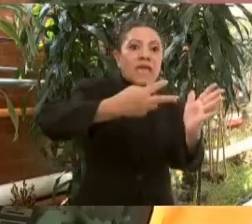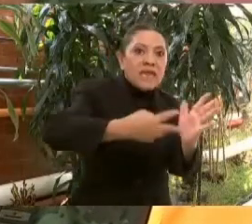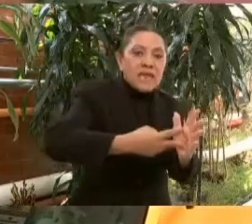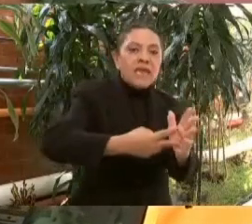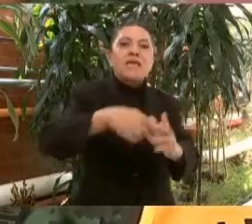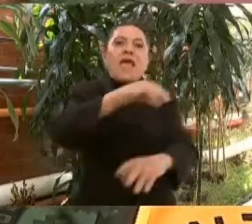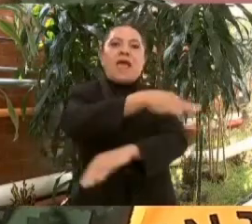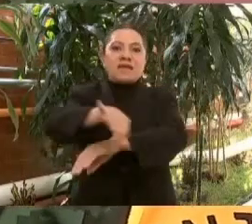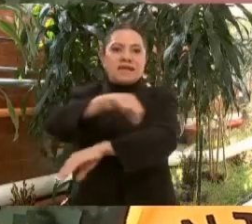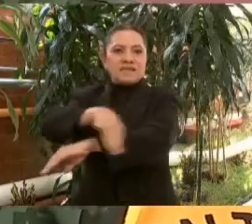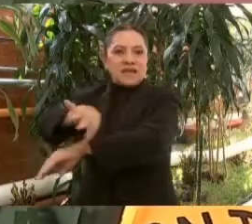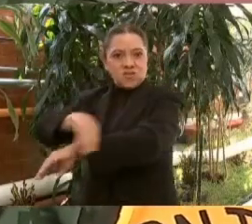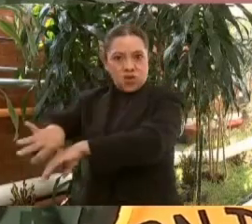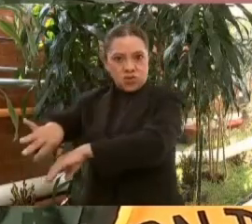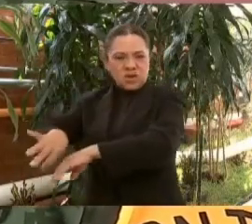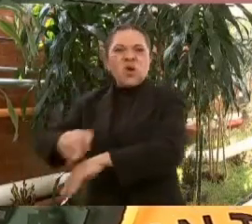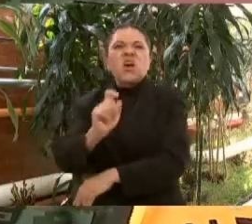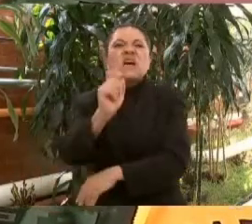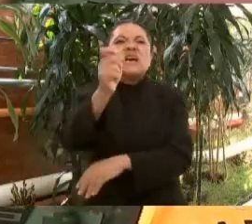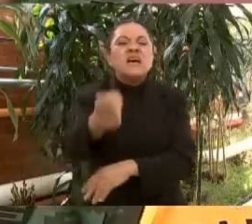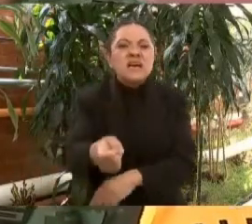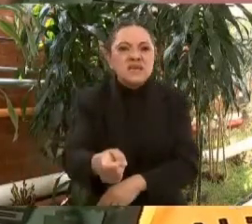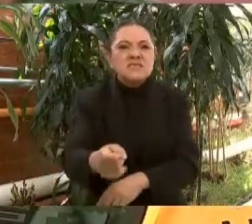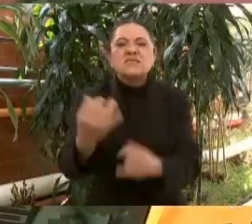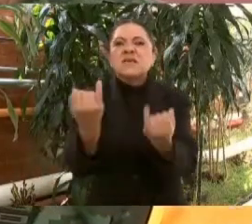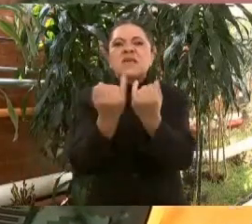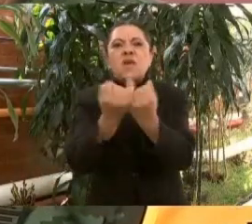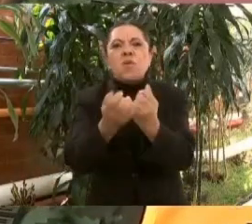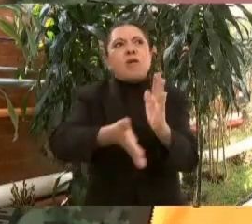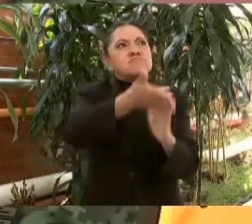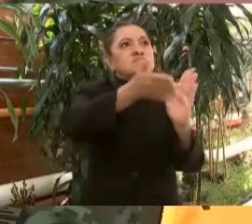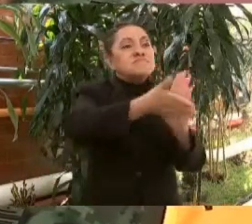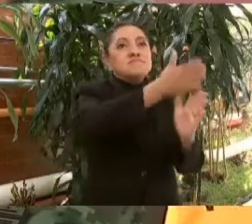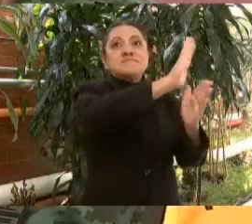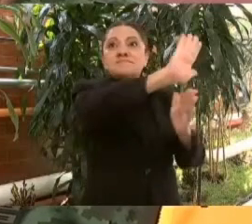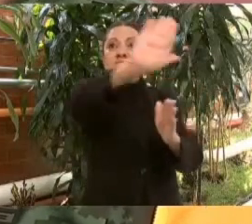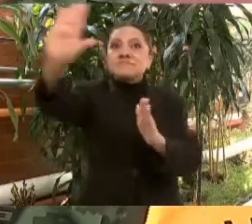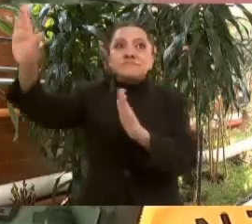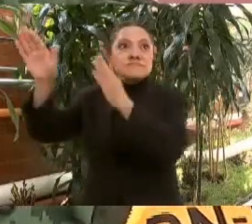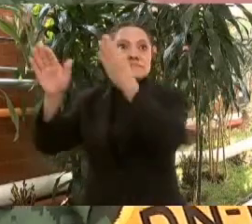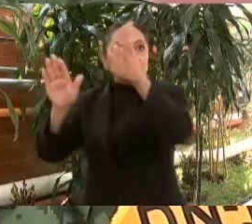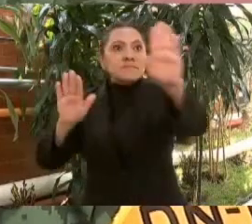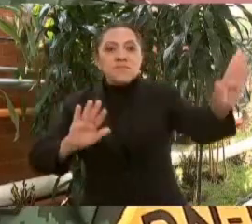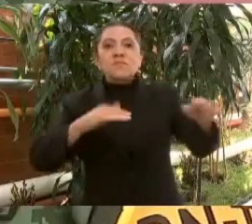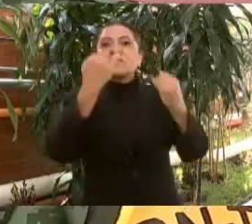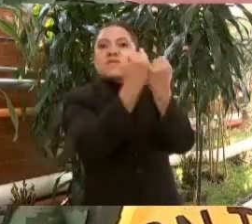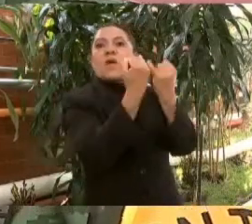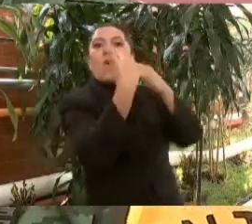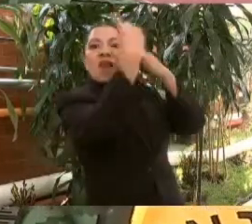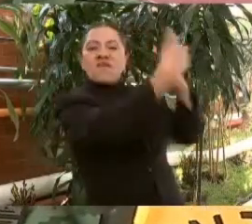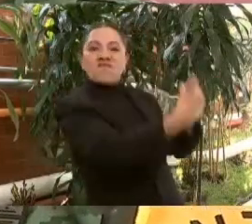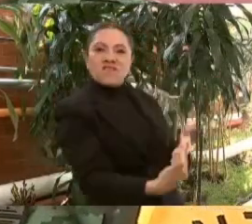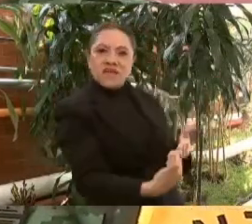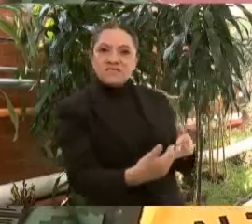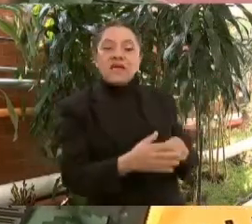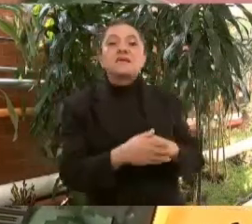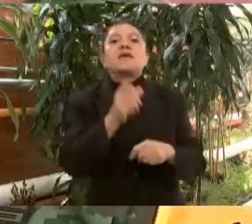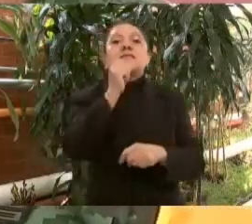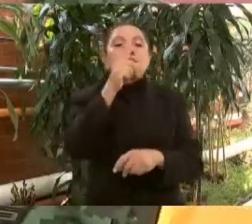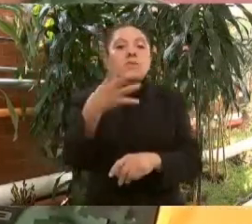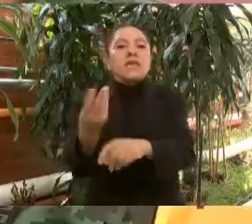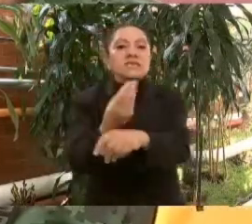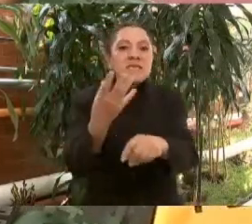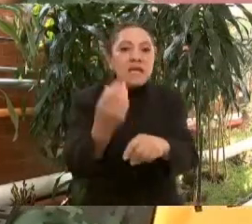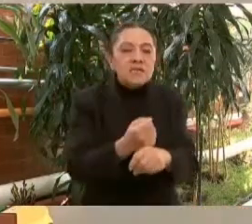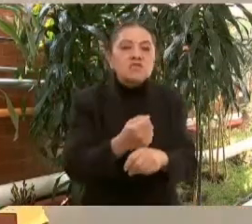arquitectónicos que consistieron en aplanados y pintura de muros y fachadas, sustitución de las instalaciones